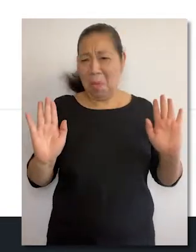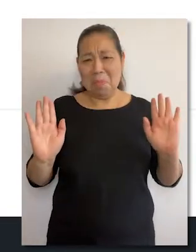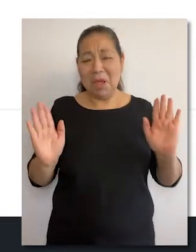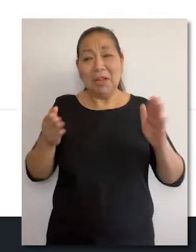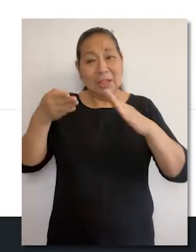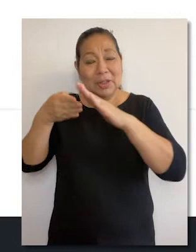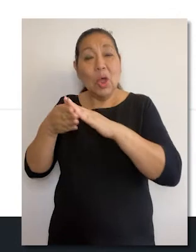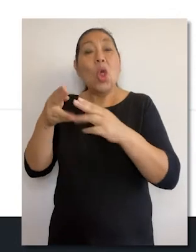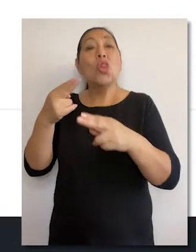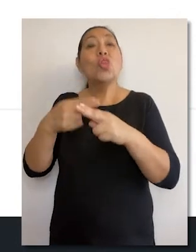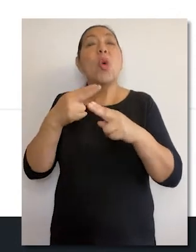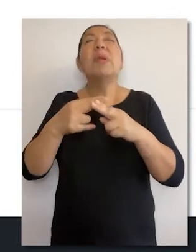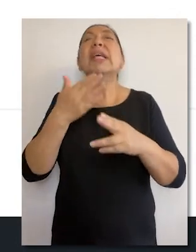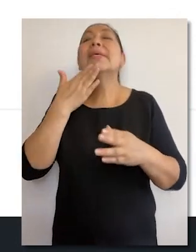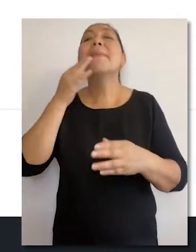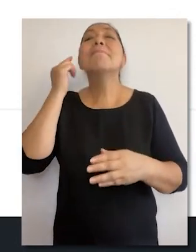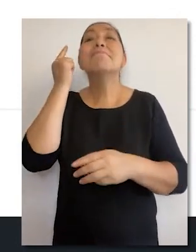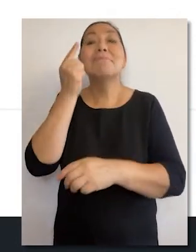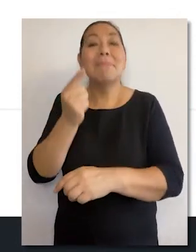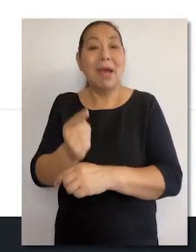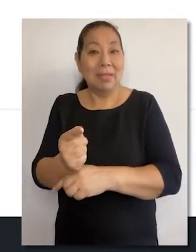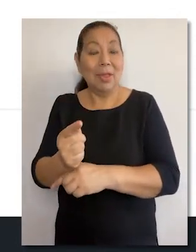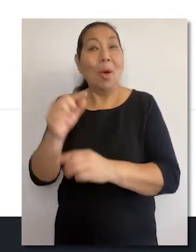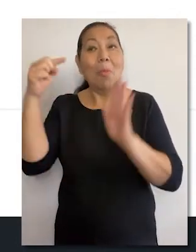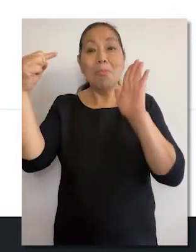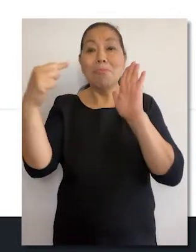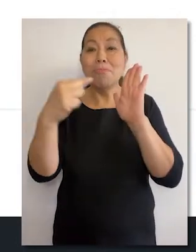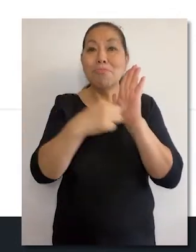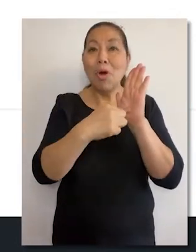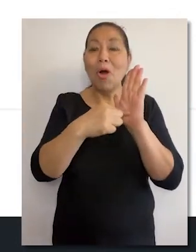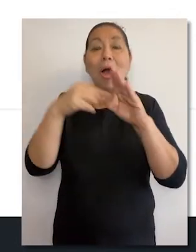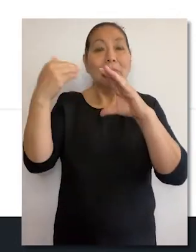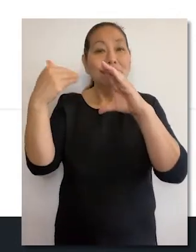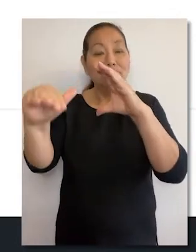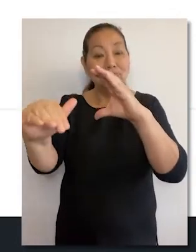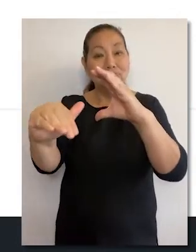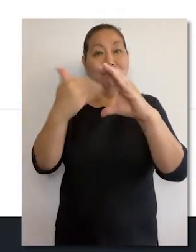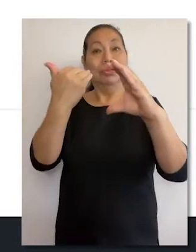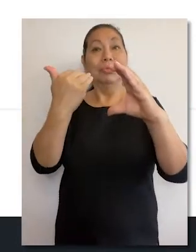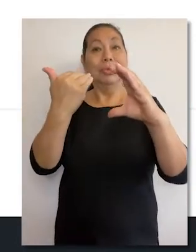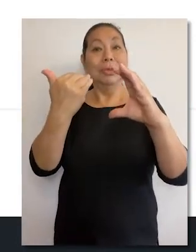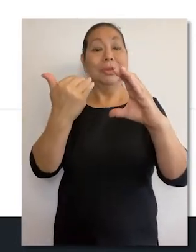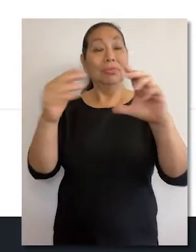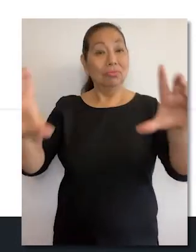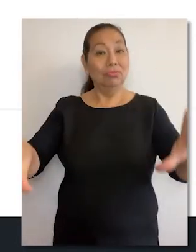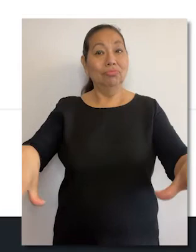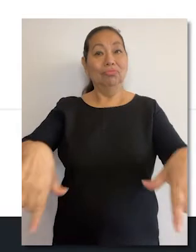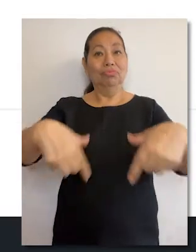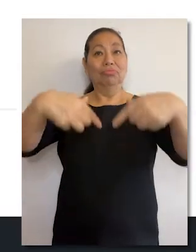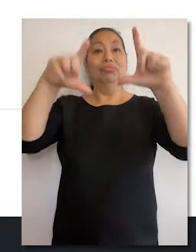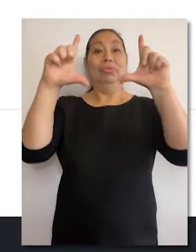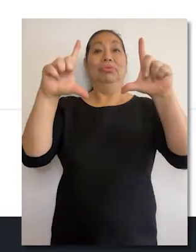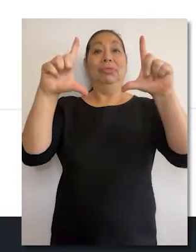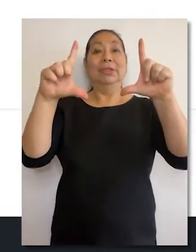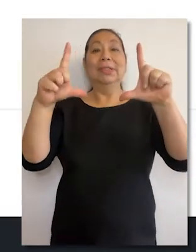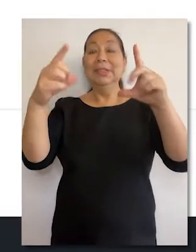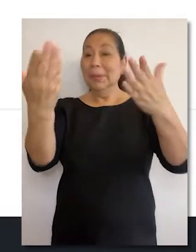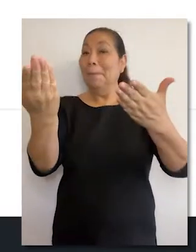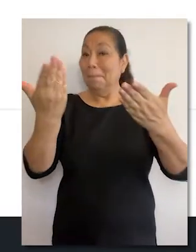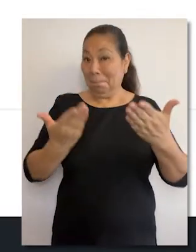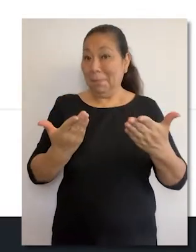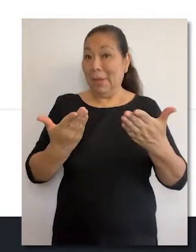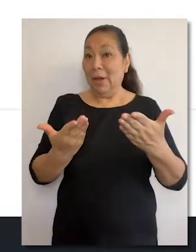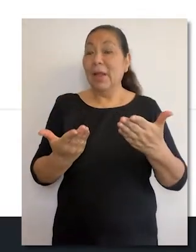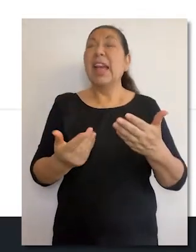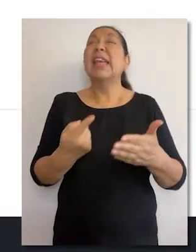preocupes, porque puedes ingresar el nombre del demandante y en un solo clic podrás acceder al expediente y a la lista de cuadernillos